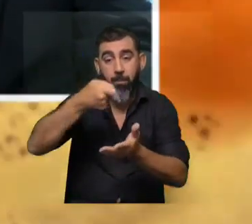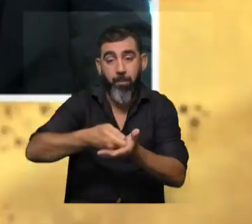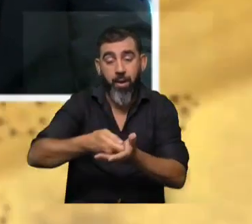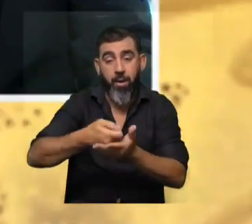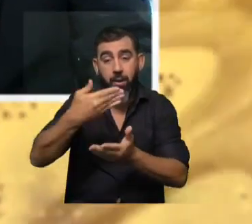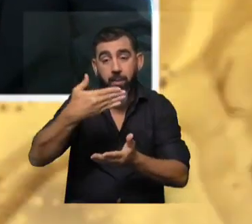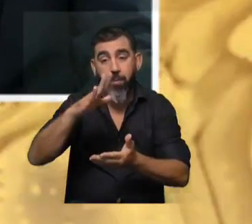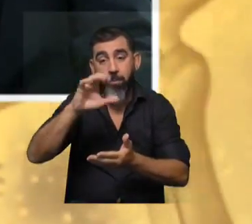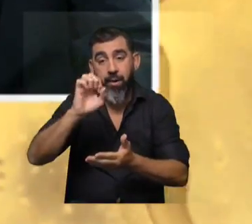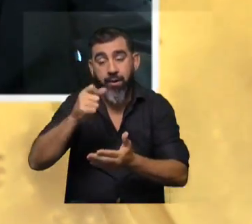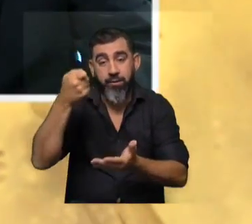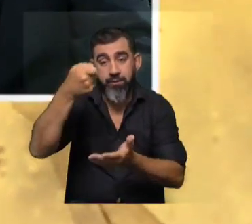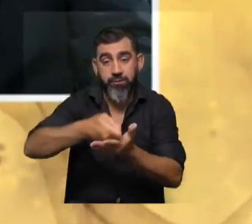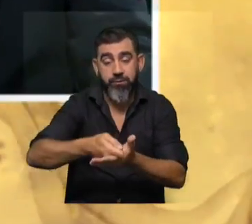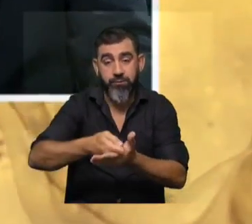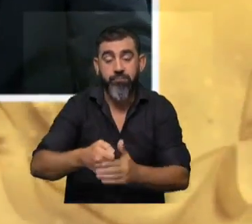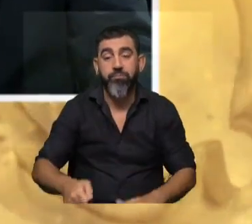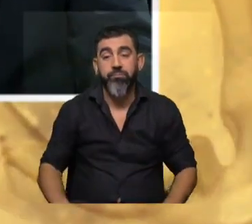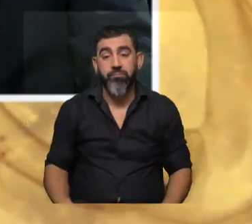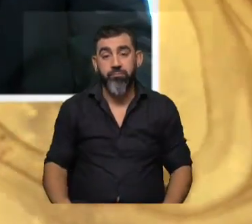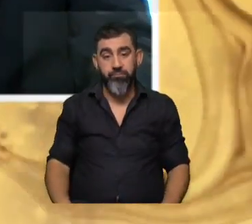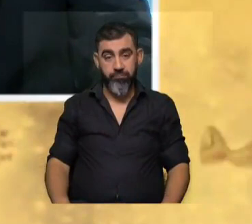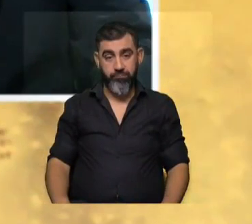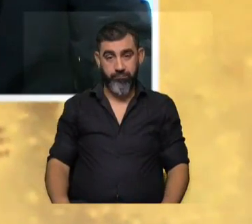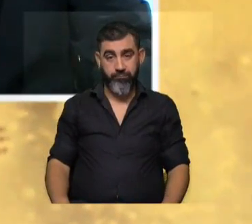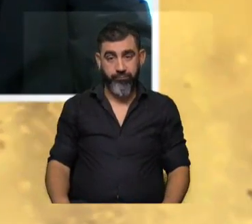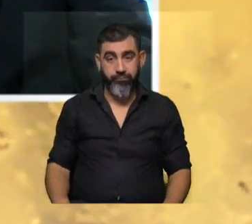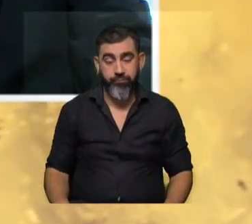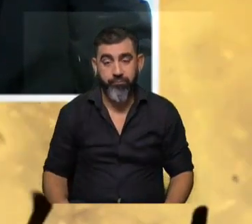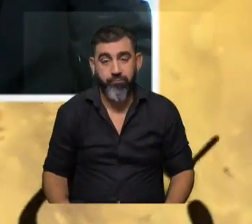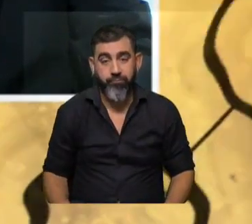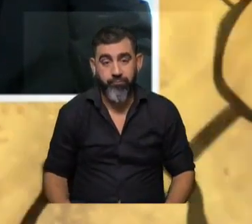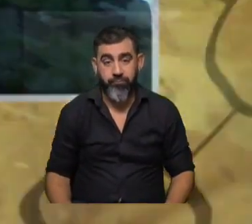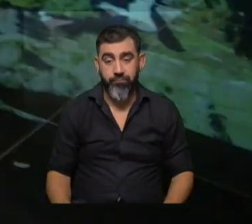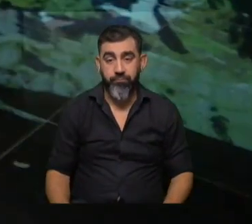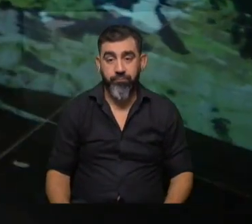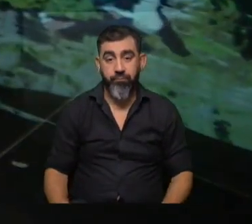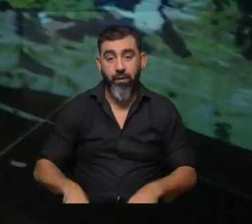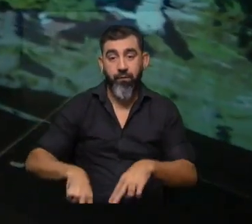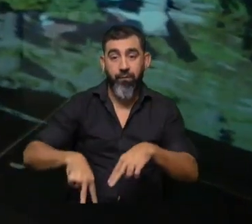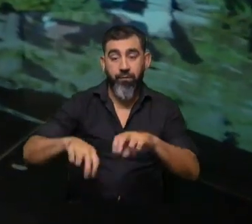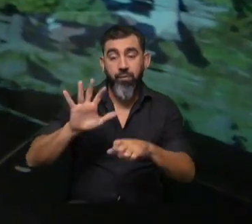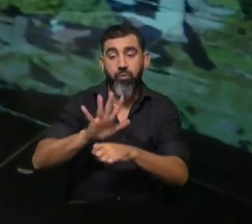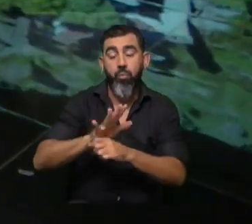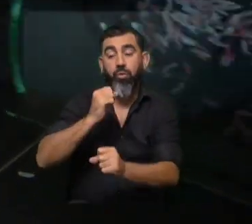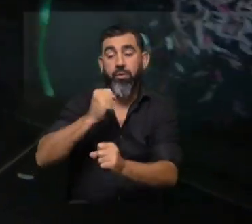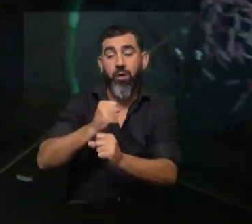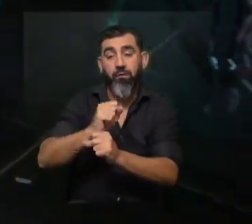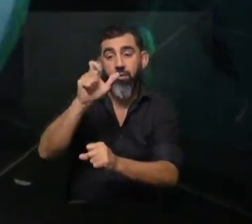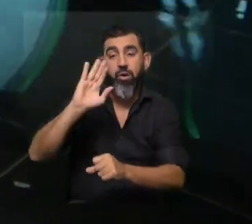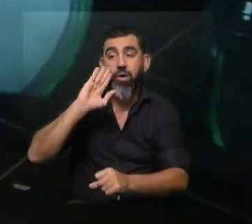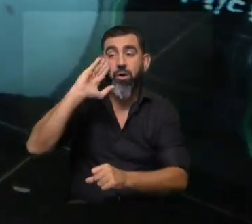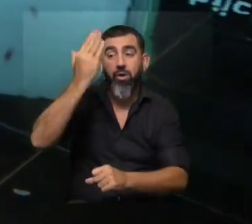regular del Banco de Previsión Social. O en definitiva, considerar al investigador como trabajador. Exacto. Reconocer